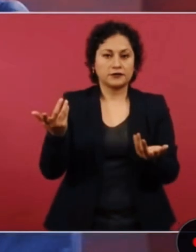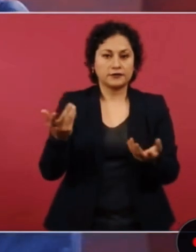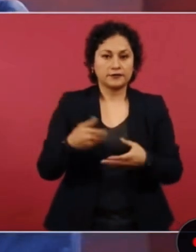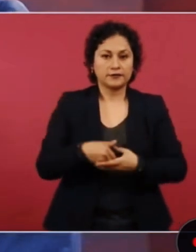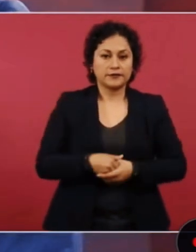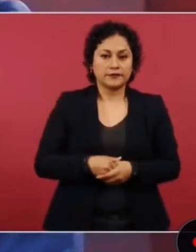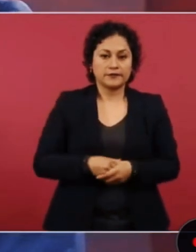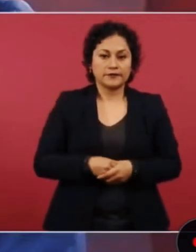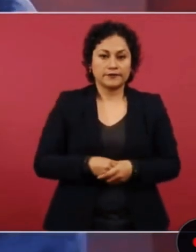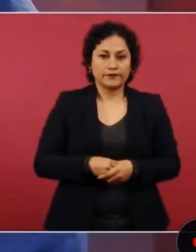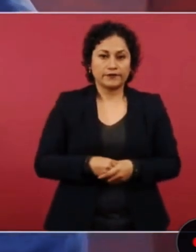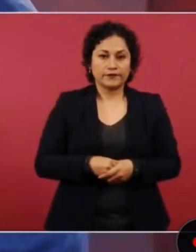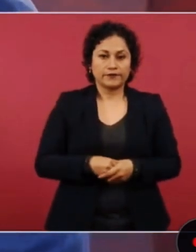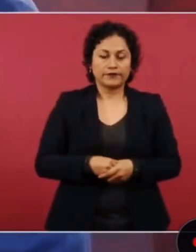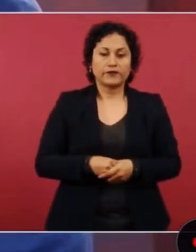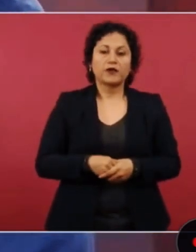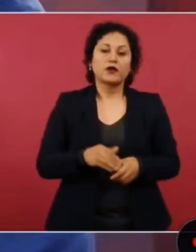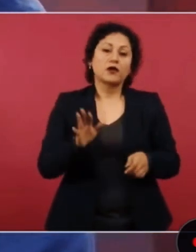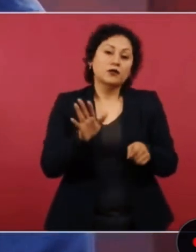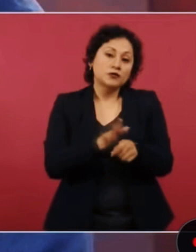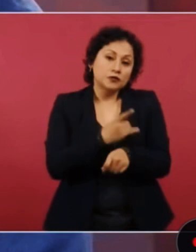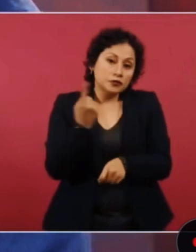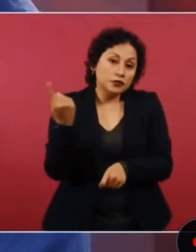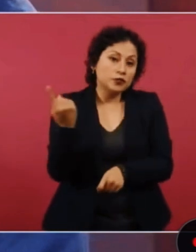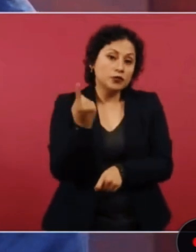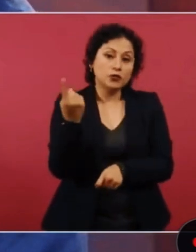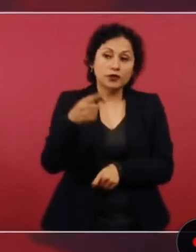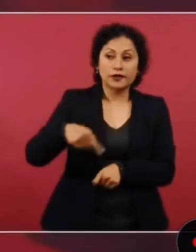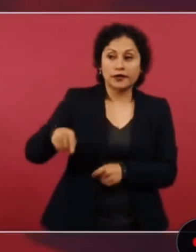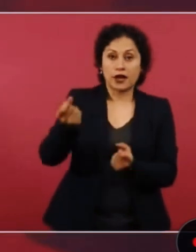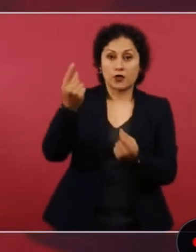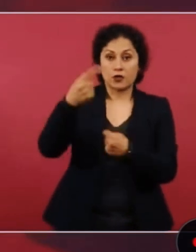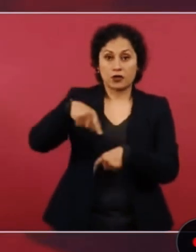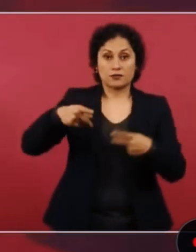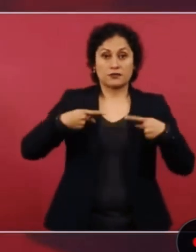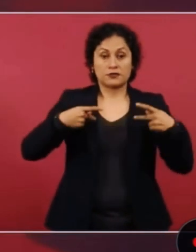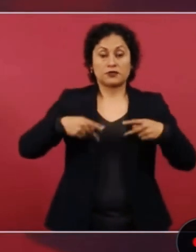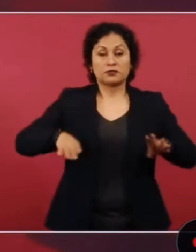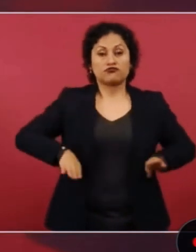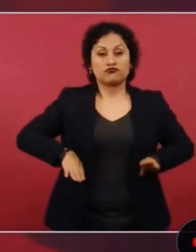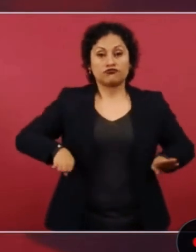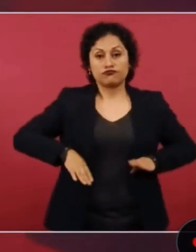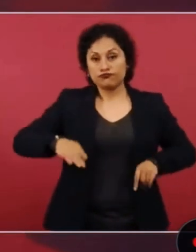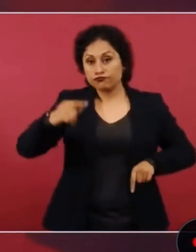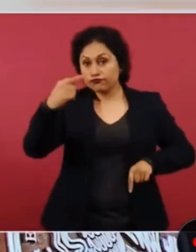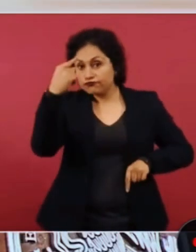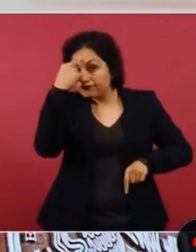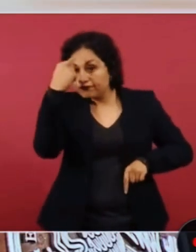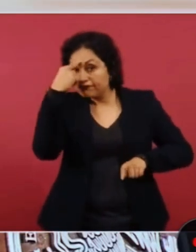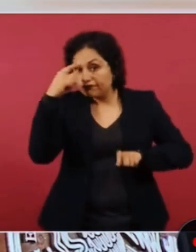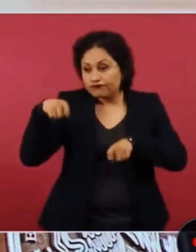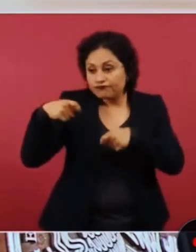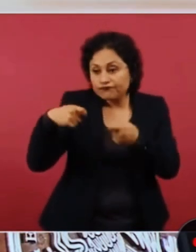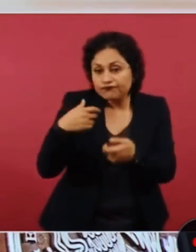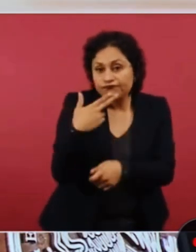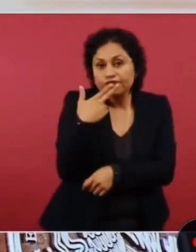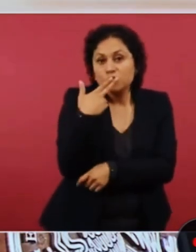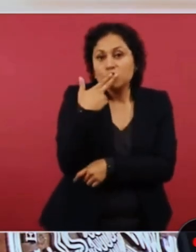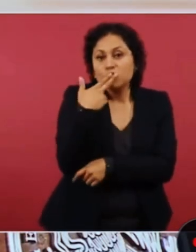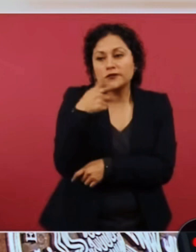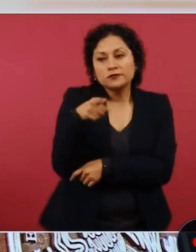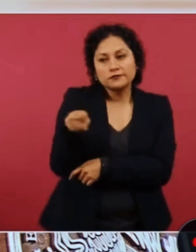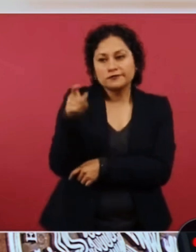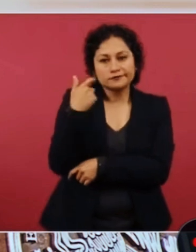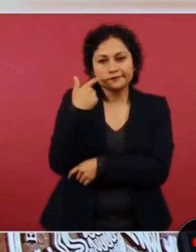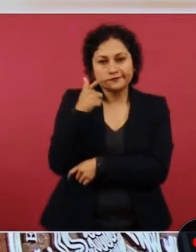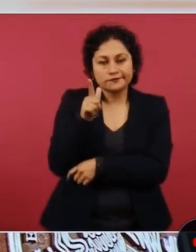porque aunque no les guste a los conservadores, es el peso, la moneda que más se